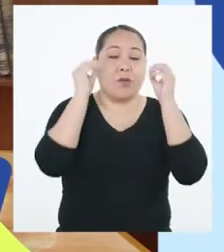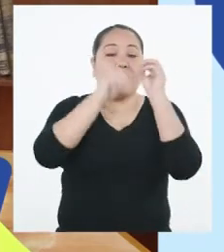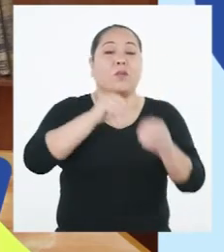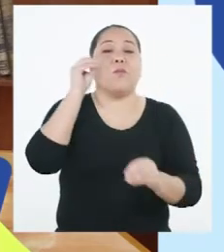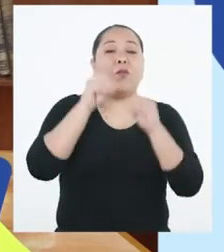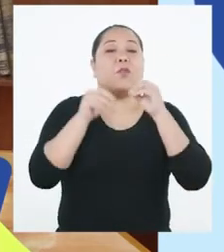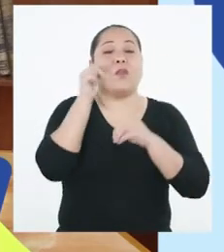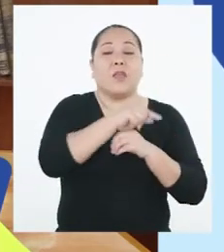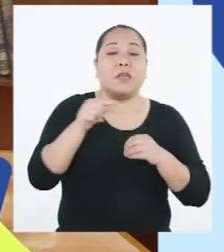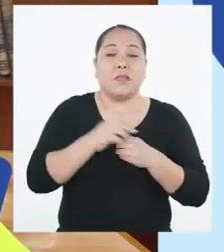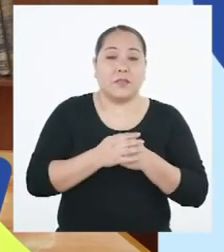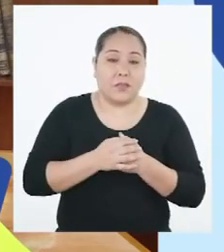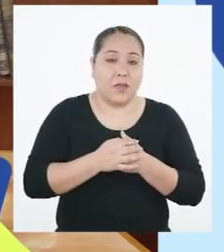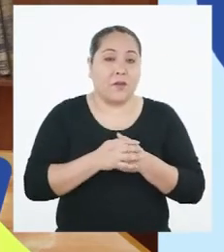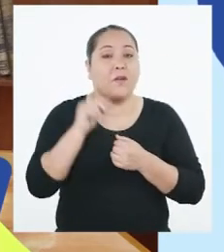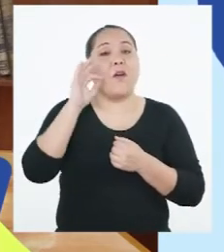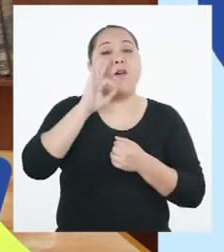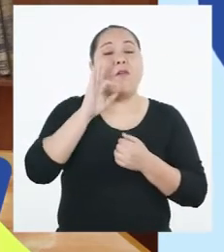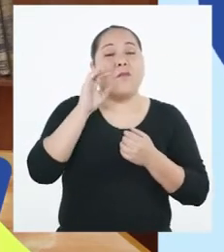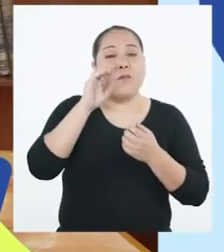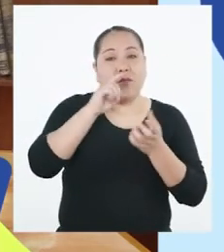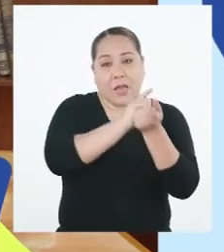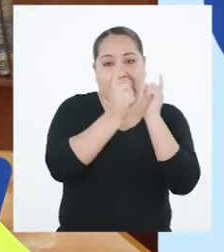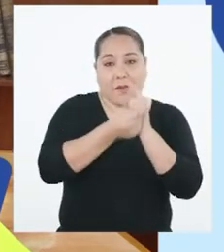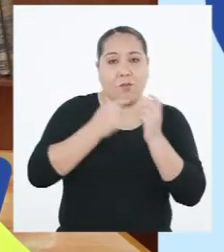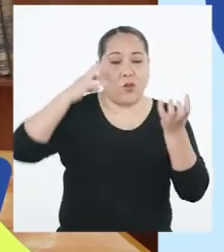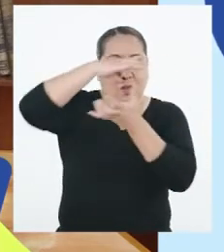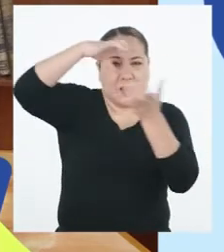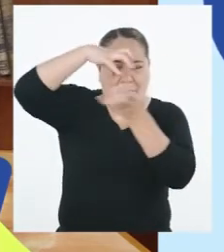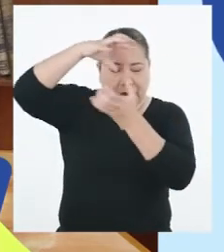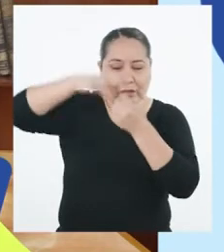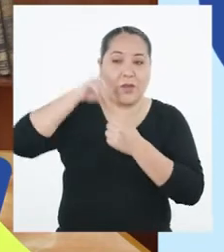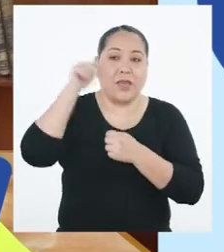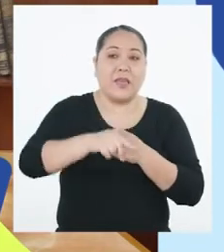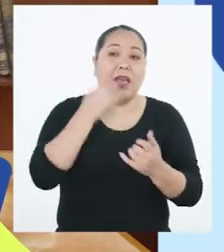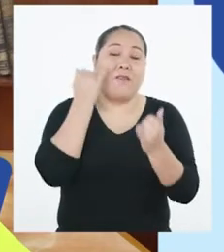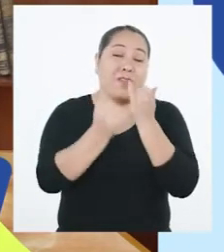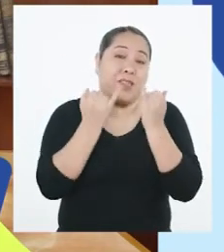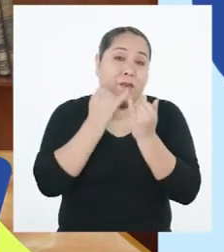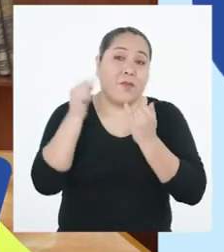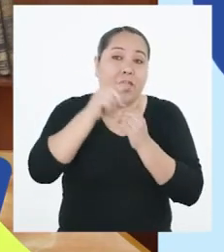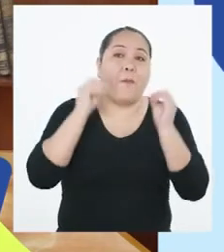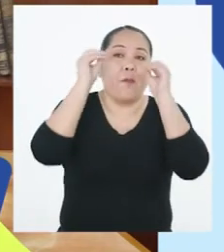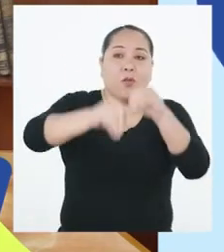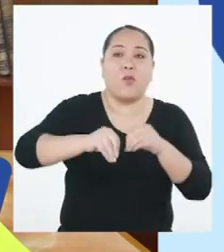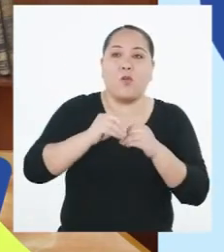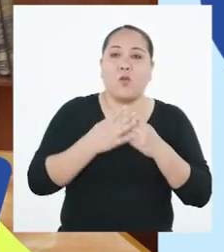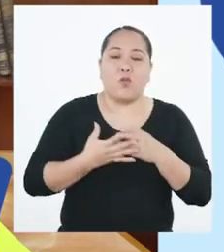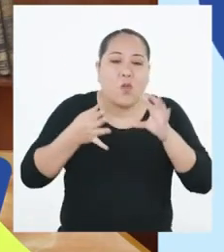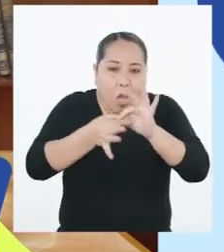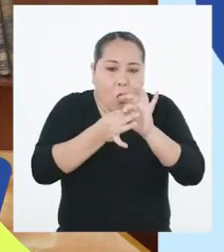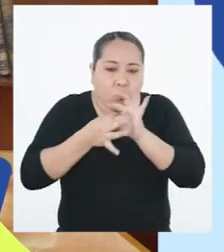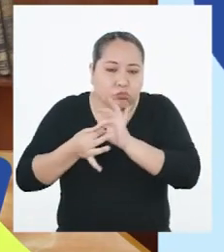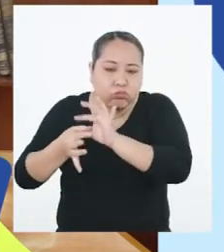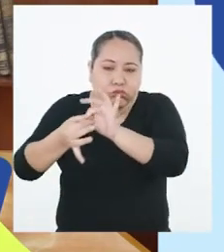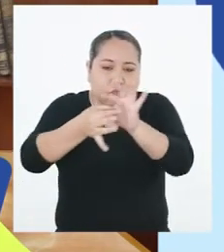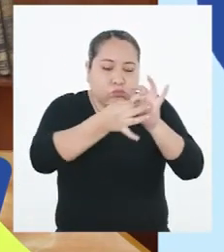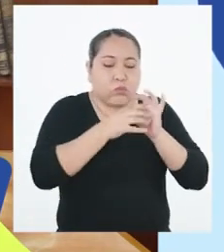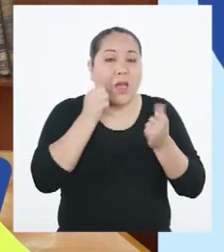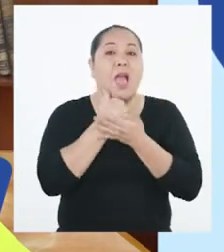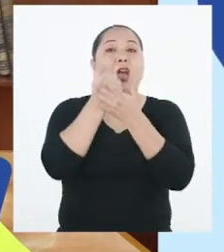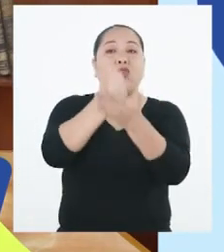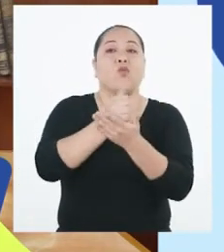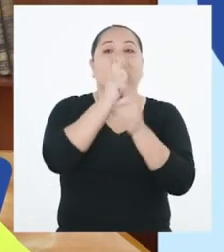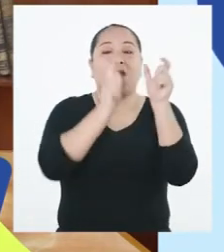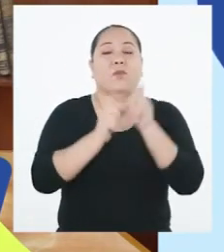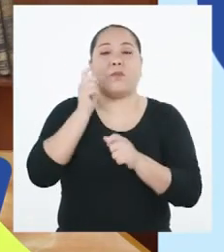genera este fenómeno climático. Y así, finalmente, formar una cadena solidaria de ayuda